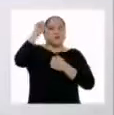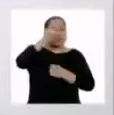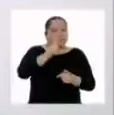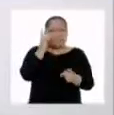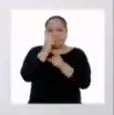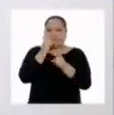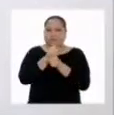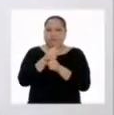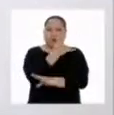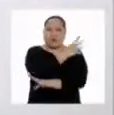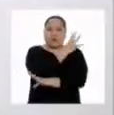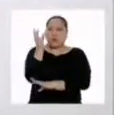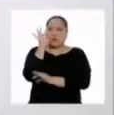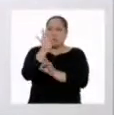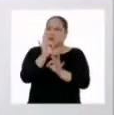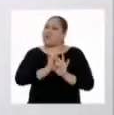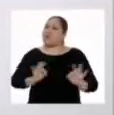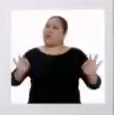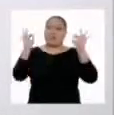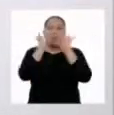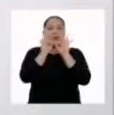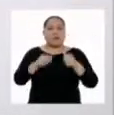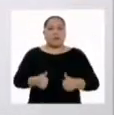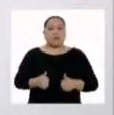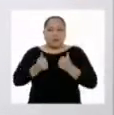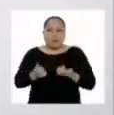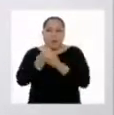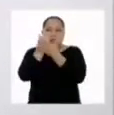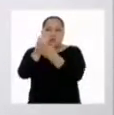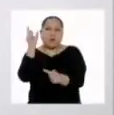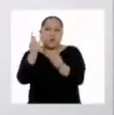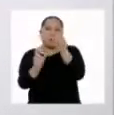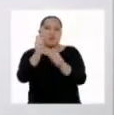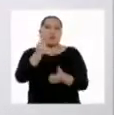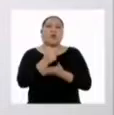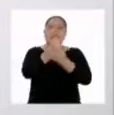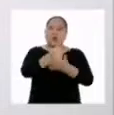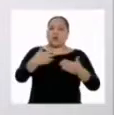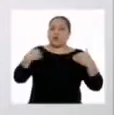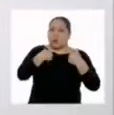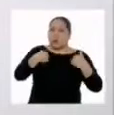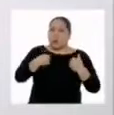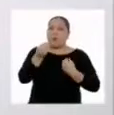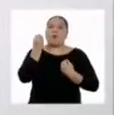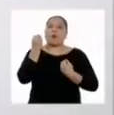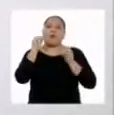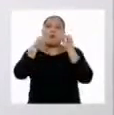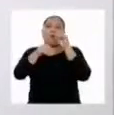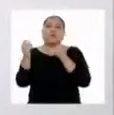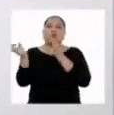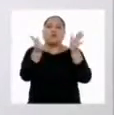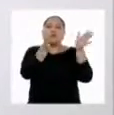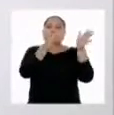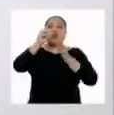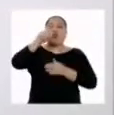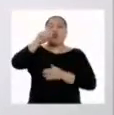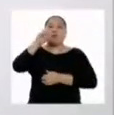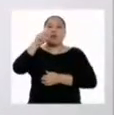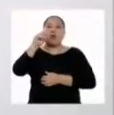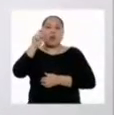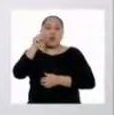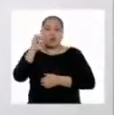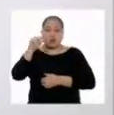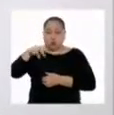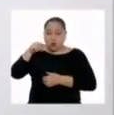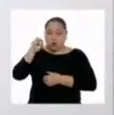Los bosques sostienen la vida, benefician a las personas y a los animales porque además de producir oxígeno, ayudan a